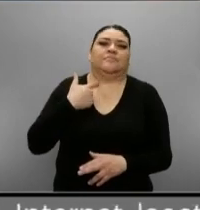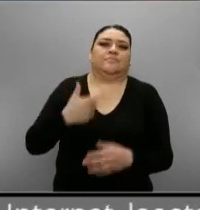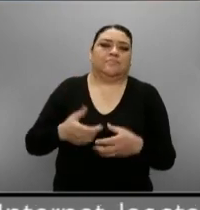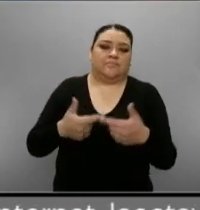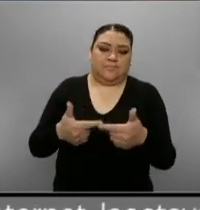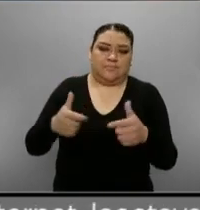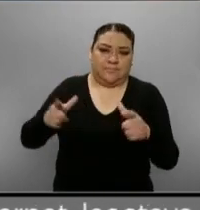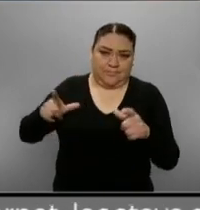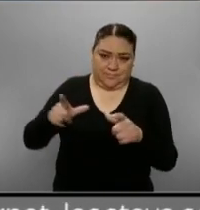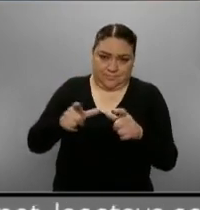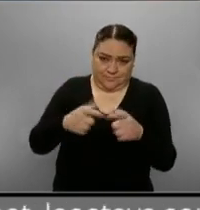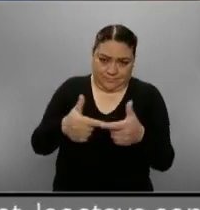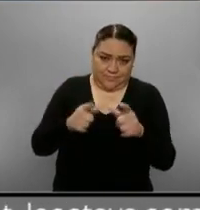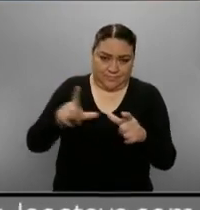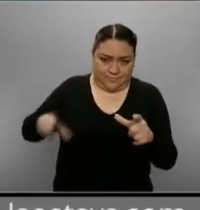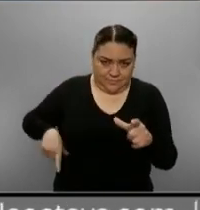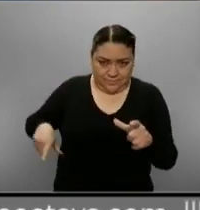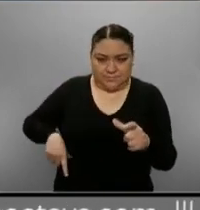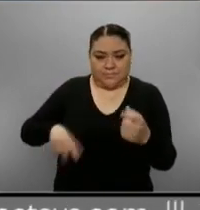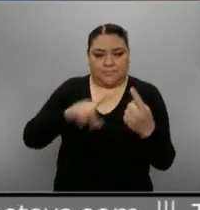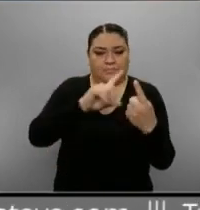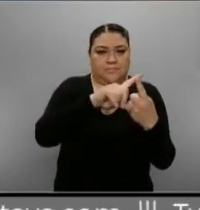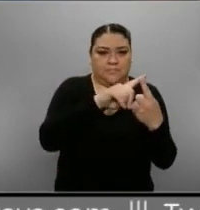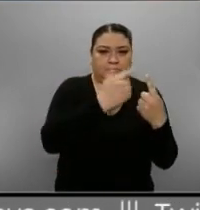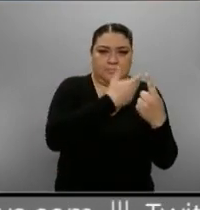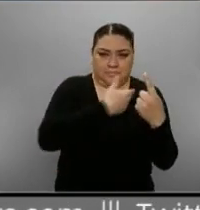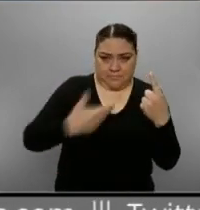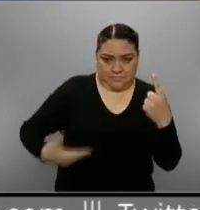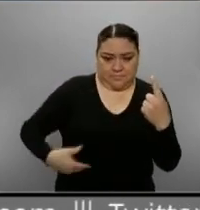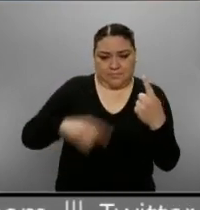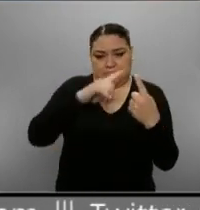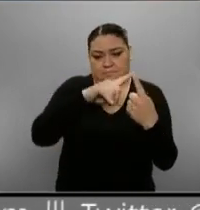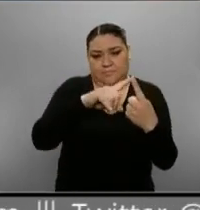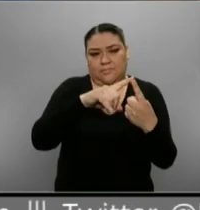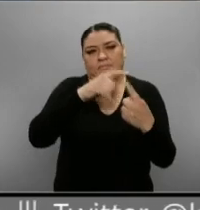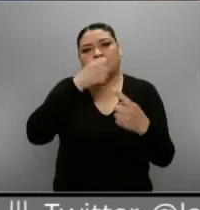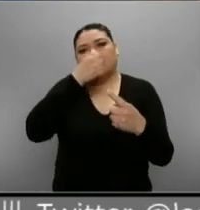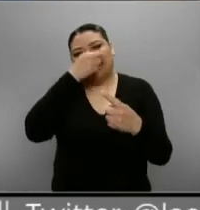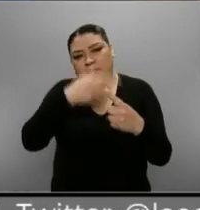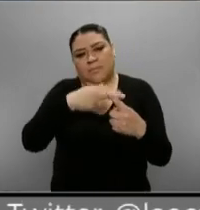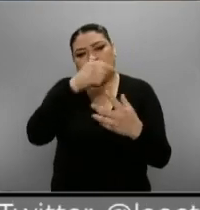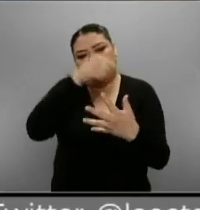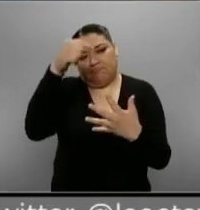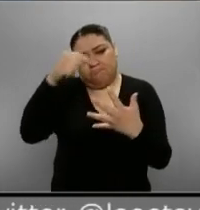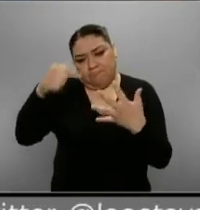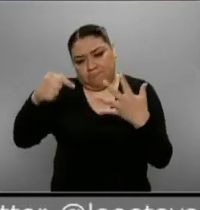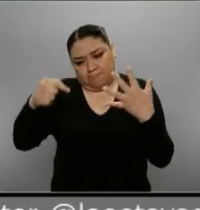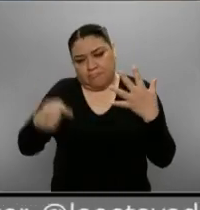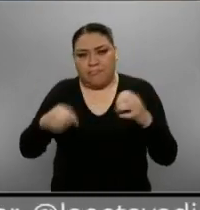desde Enrique Peña Nieto hasta sus secretarios de Estado, incluyendo a José Antonio Meade,